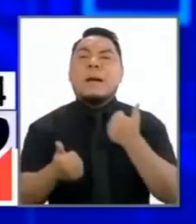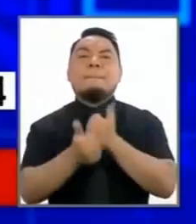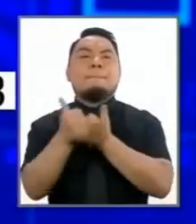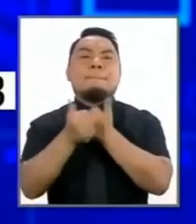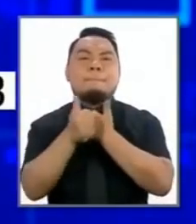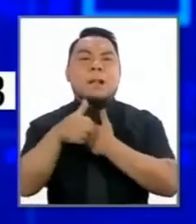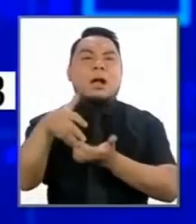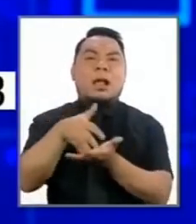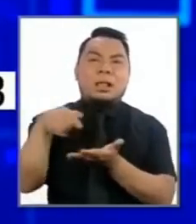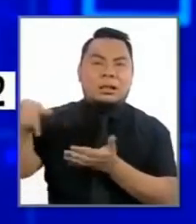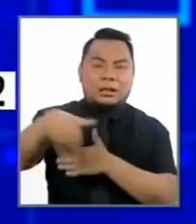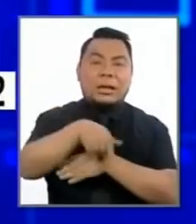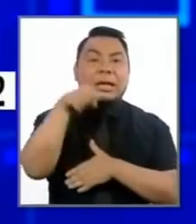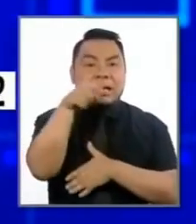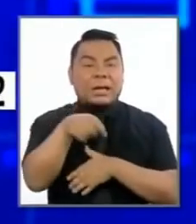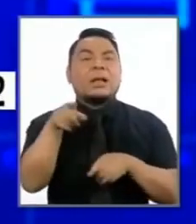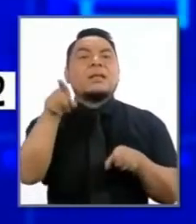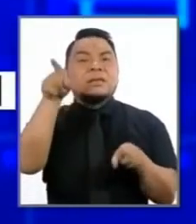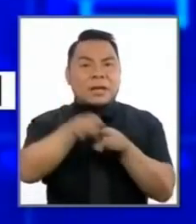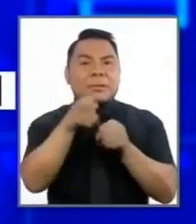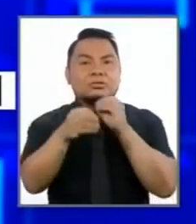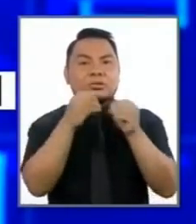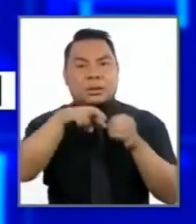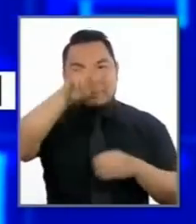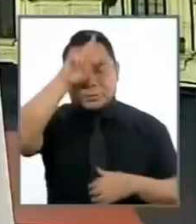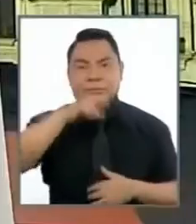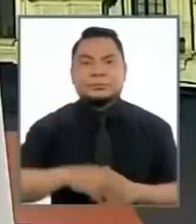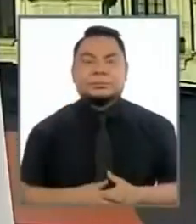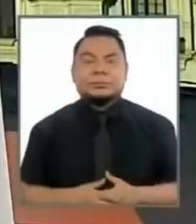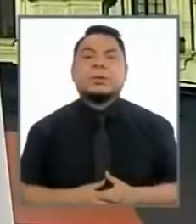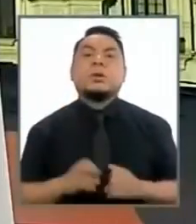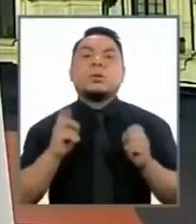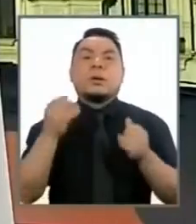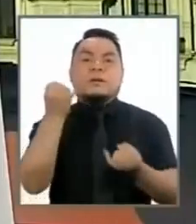inseguridad eso también tenemos que resolverlo en el Perú muy bien tiempo cumplido muchísimas gracias y hacemos